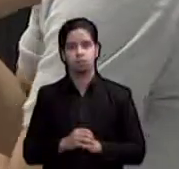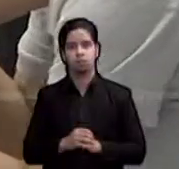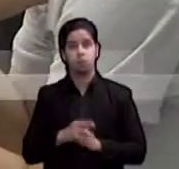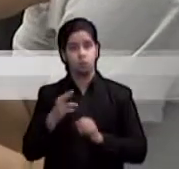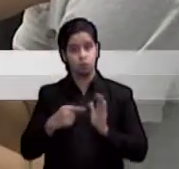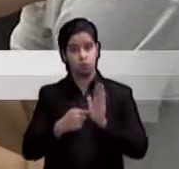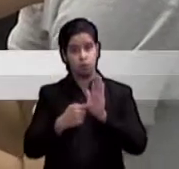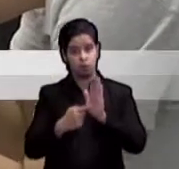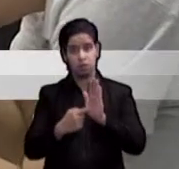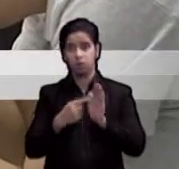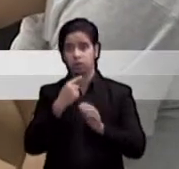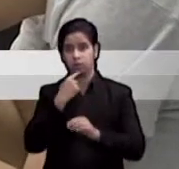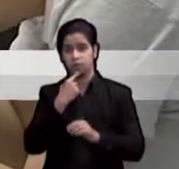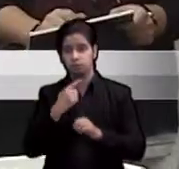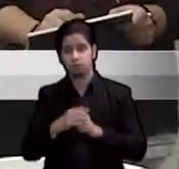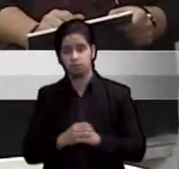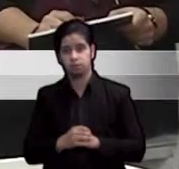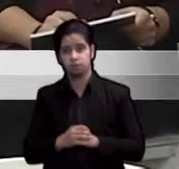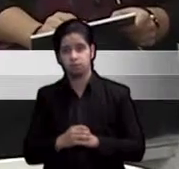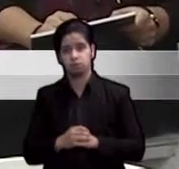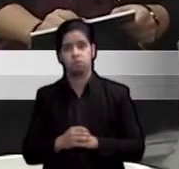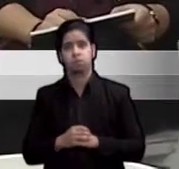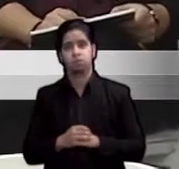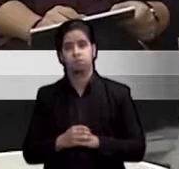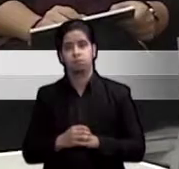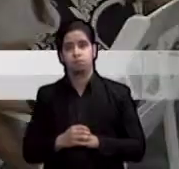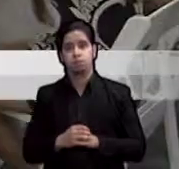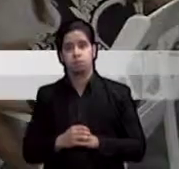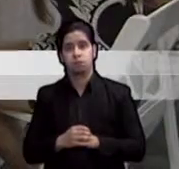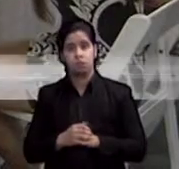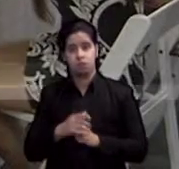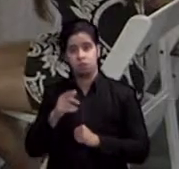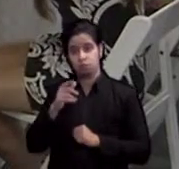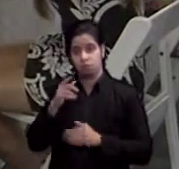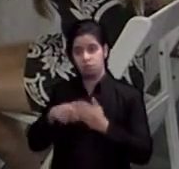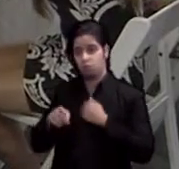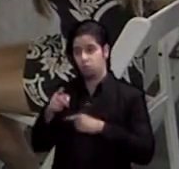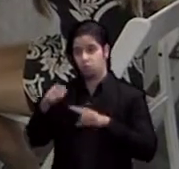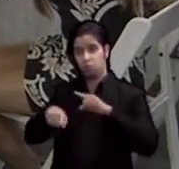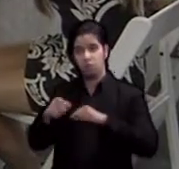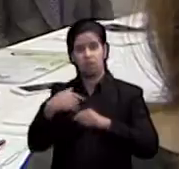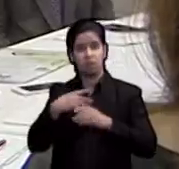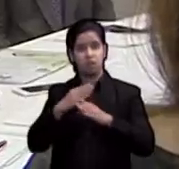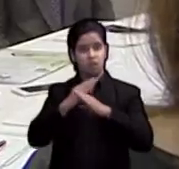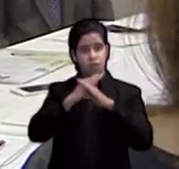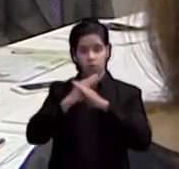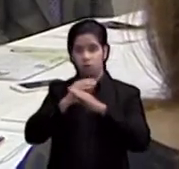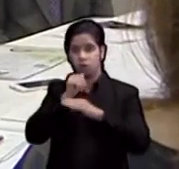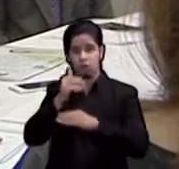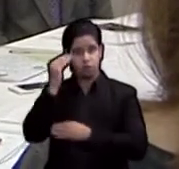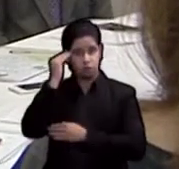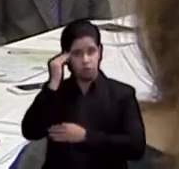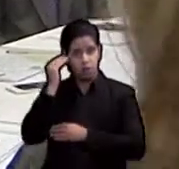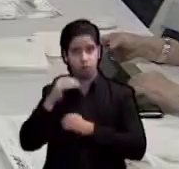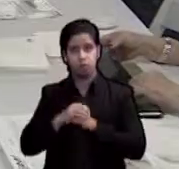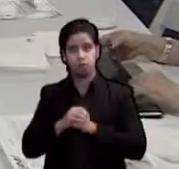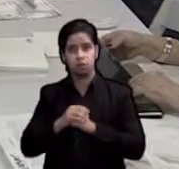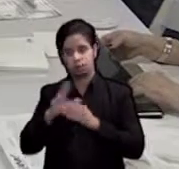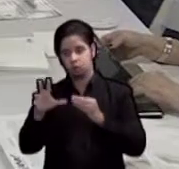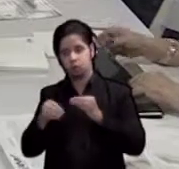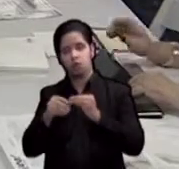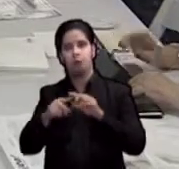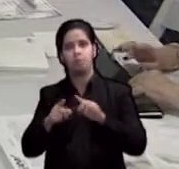sostuvieron que partiendo de la premisa de que no se puede defender lo que no se conoce, se sumaron como parte del proyecto